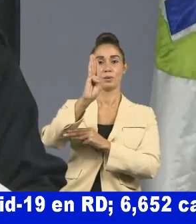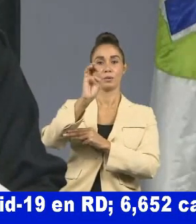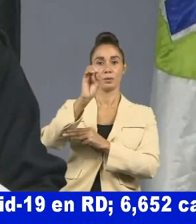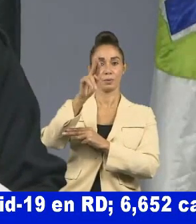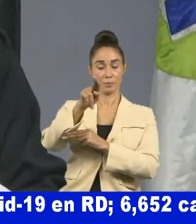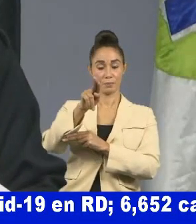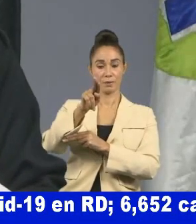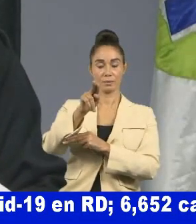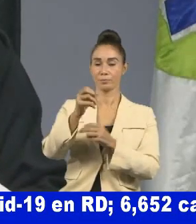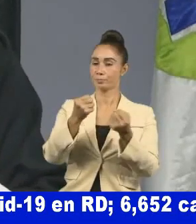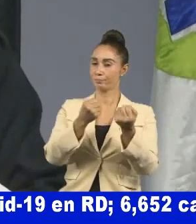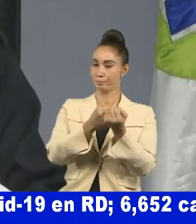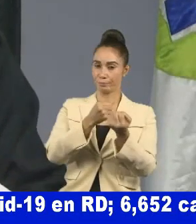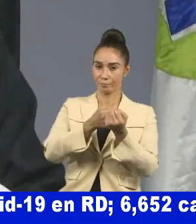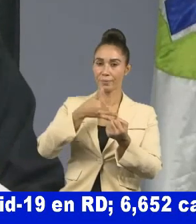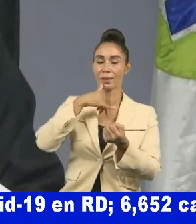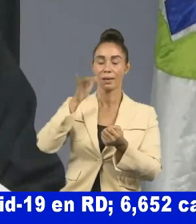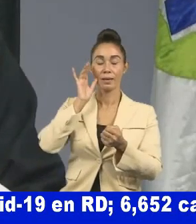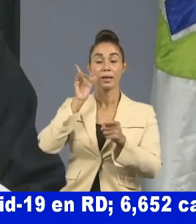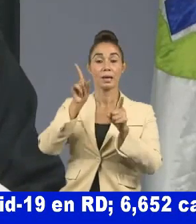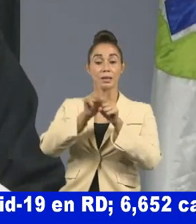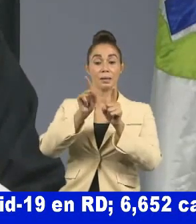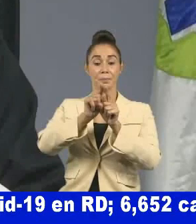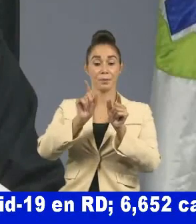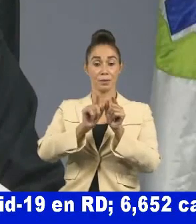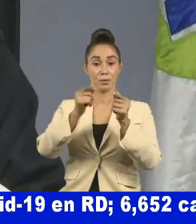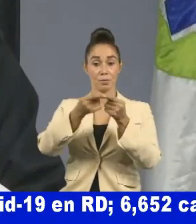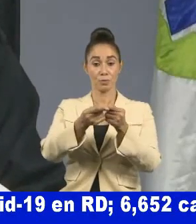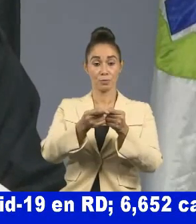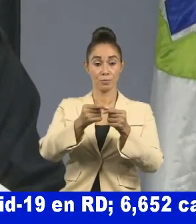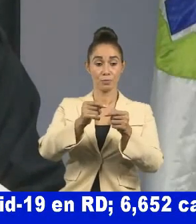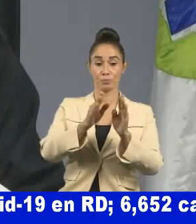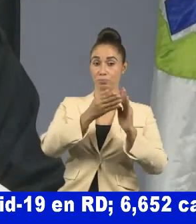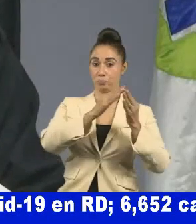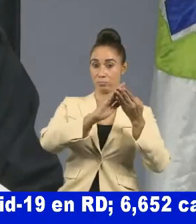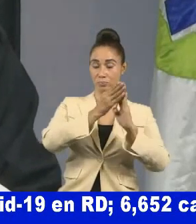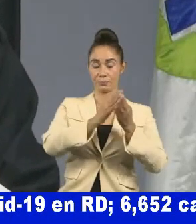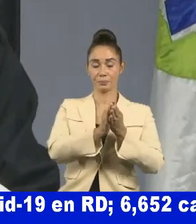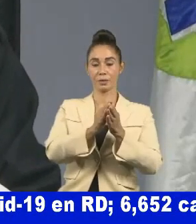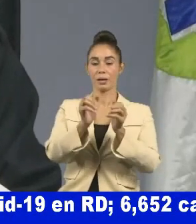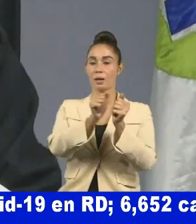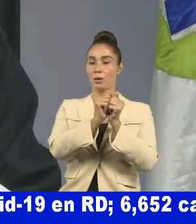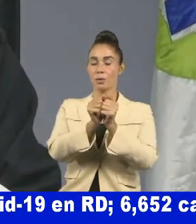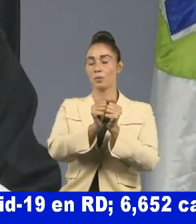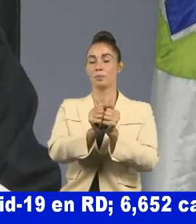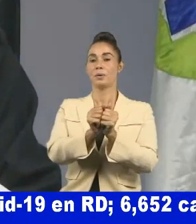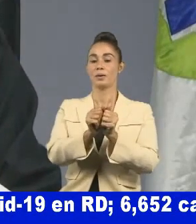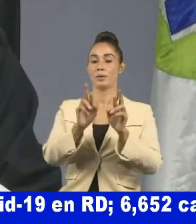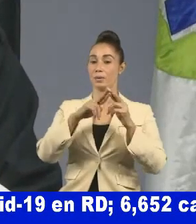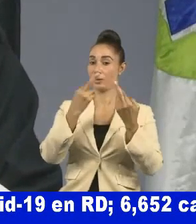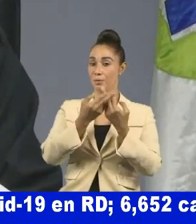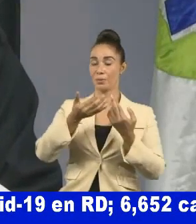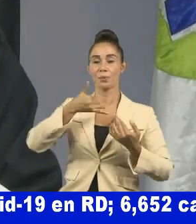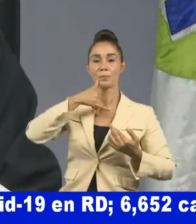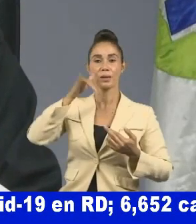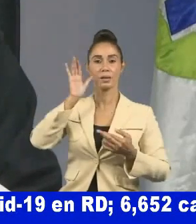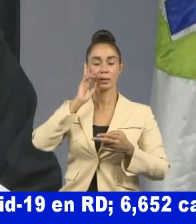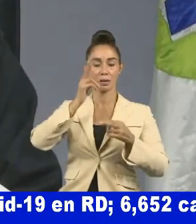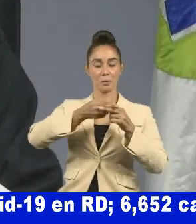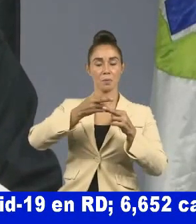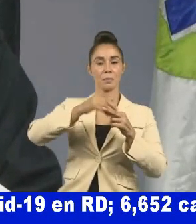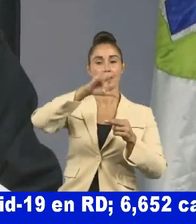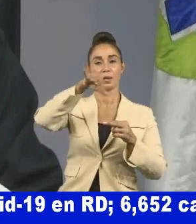los líderes comunitarios que nos acompañaron en la reunión de ayer, como José Castaño, el sheriff,